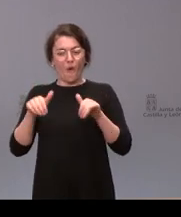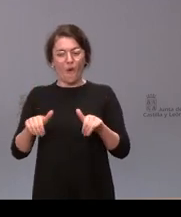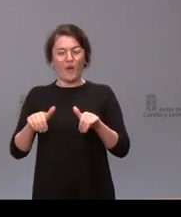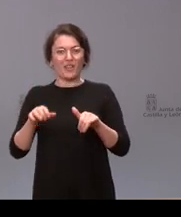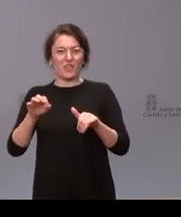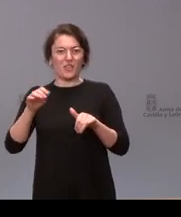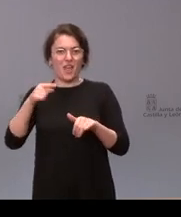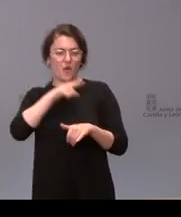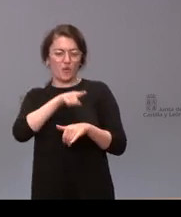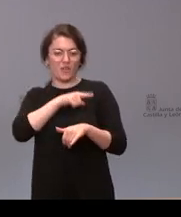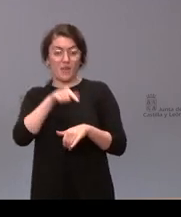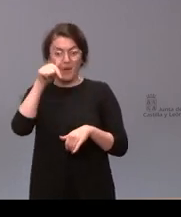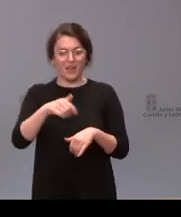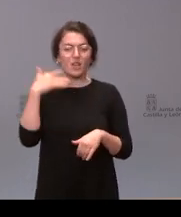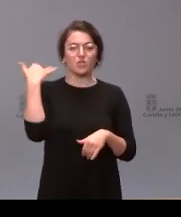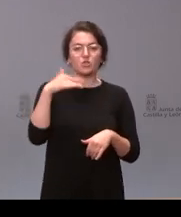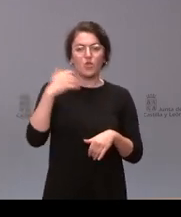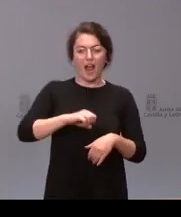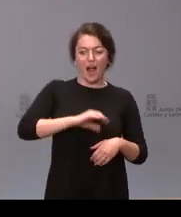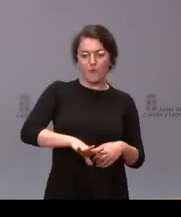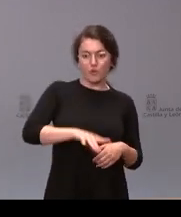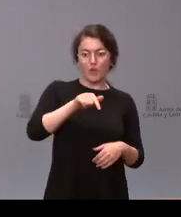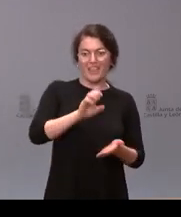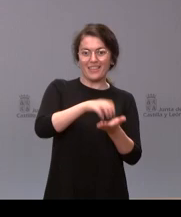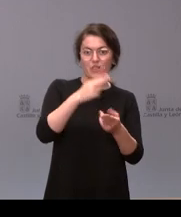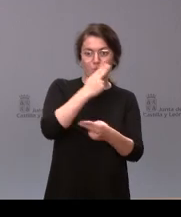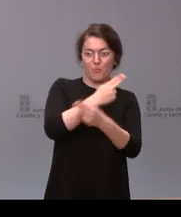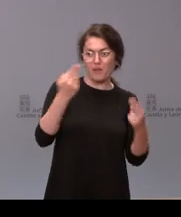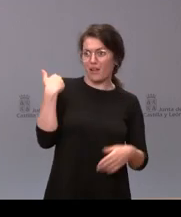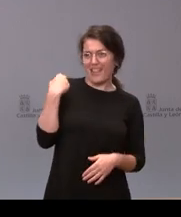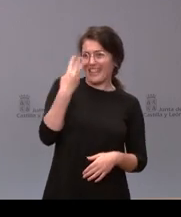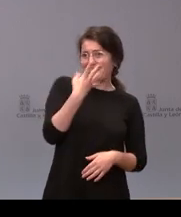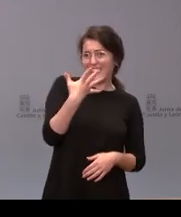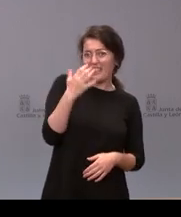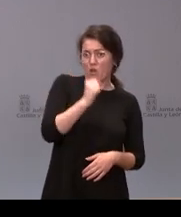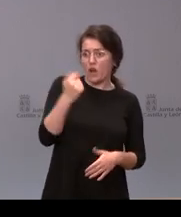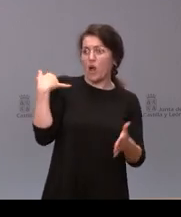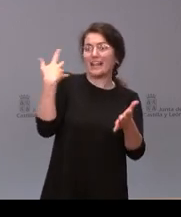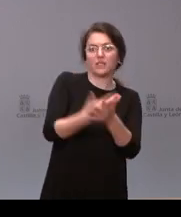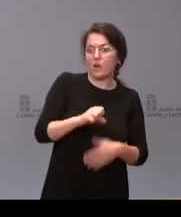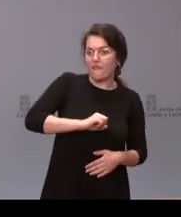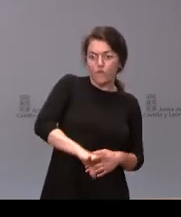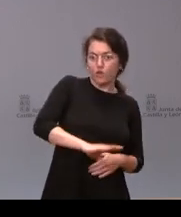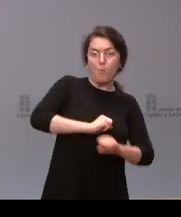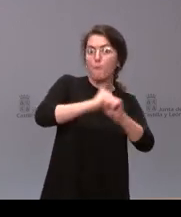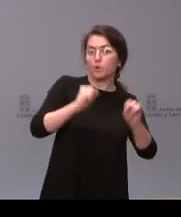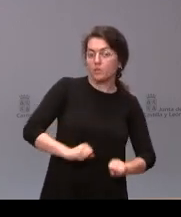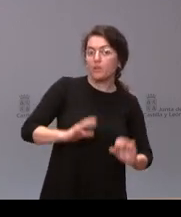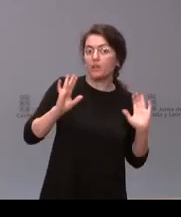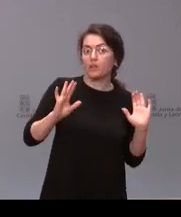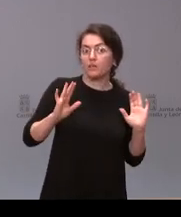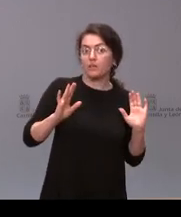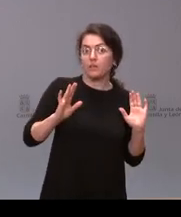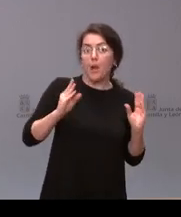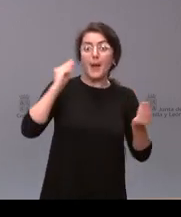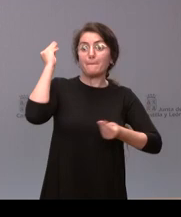más de 35 años. No sé si esto le parece justo para las mujeres, para todas aquellas que tienen que verse obligadas a